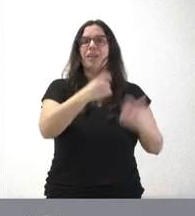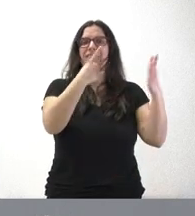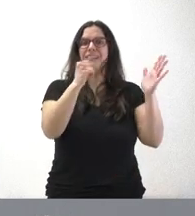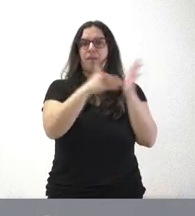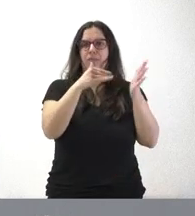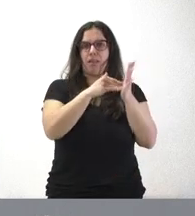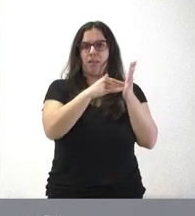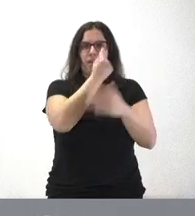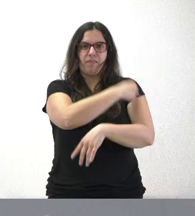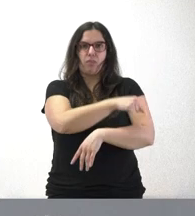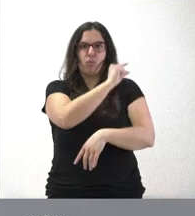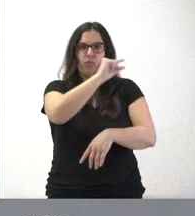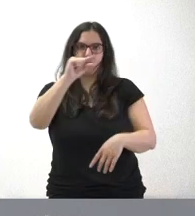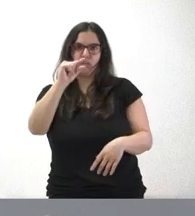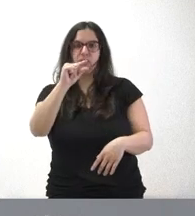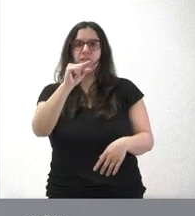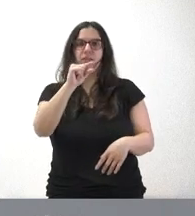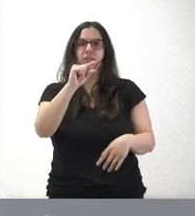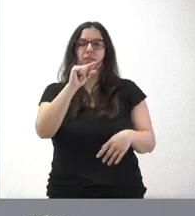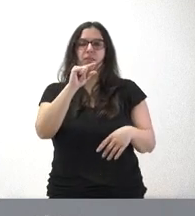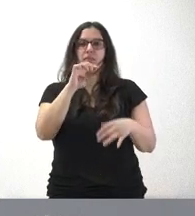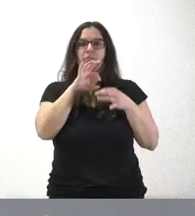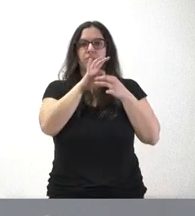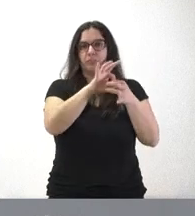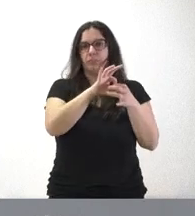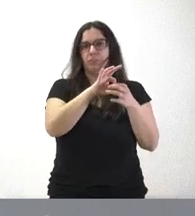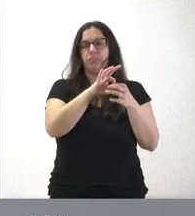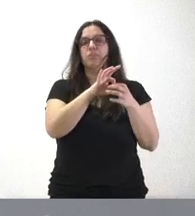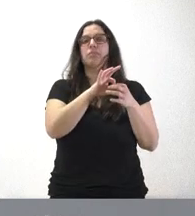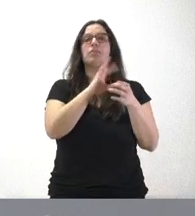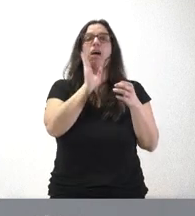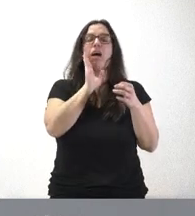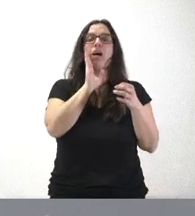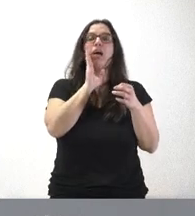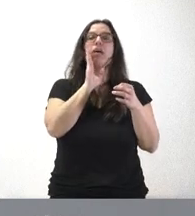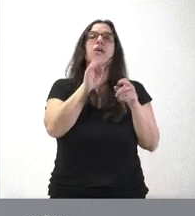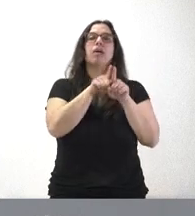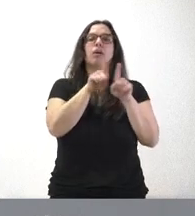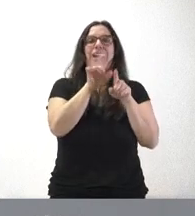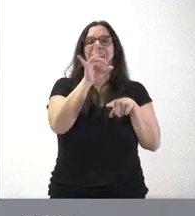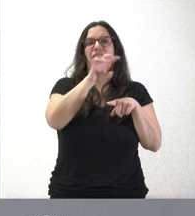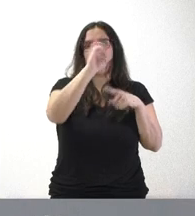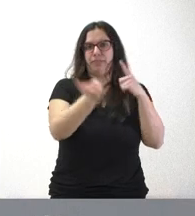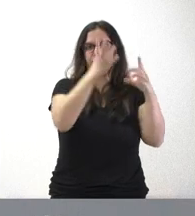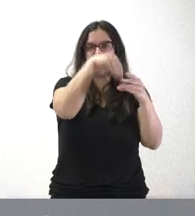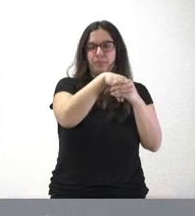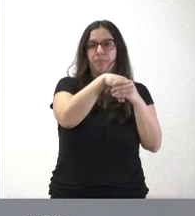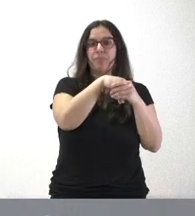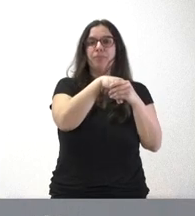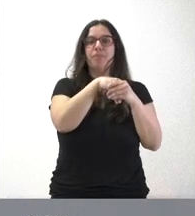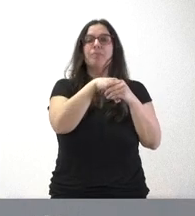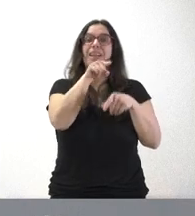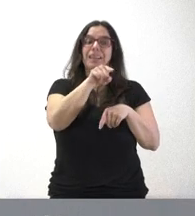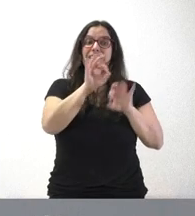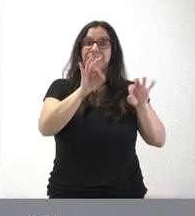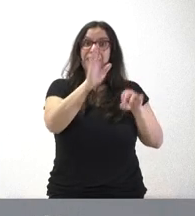dosis de la vacuna antineumocócica conjugada 15 valente, para lo que se destinan 2